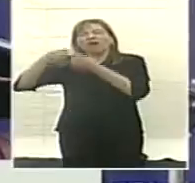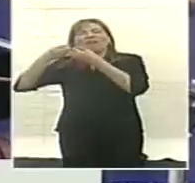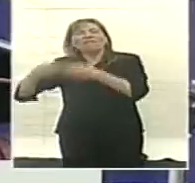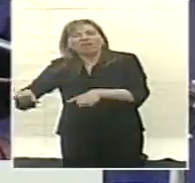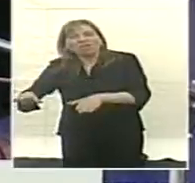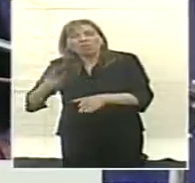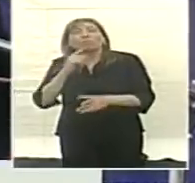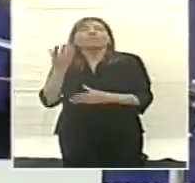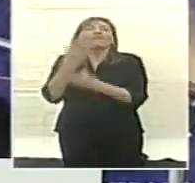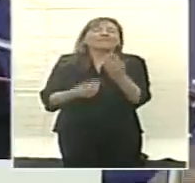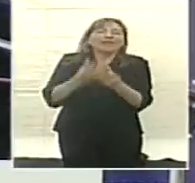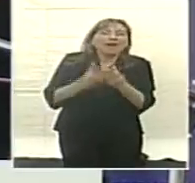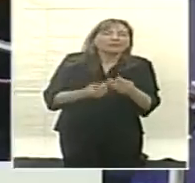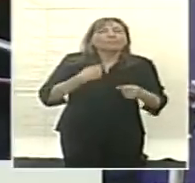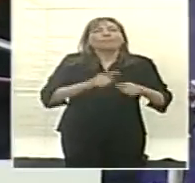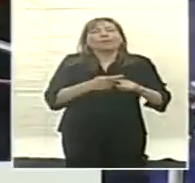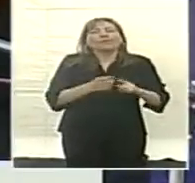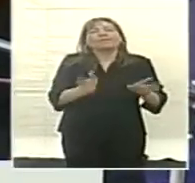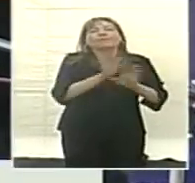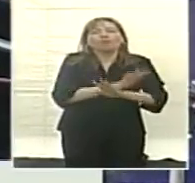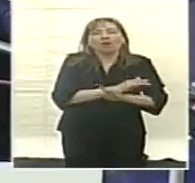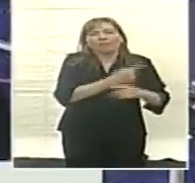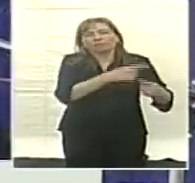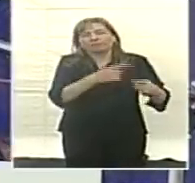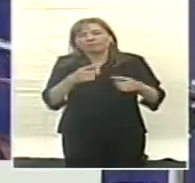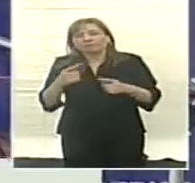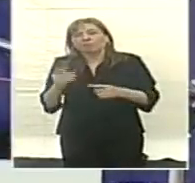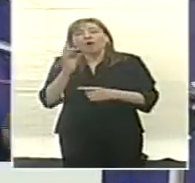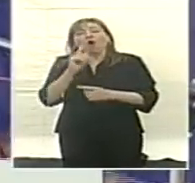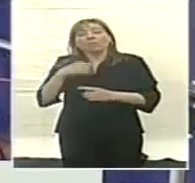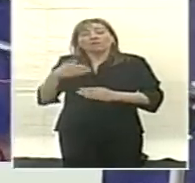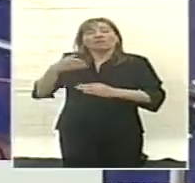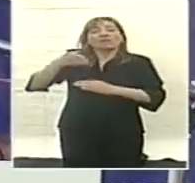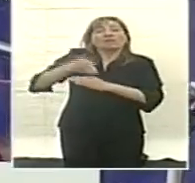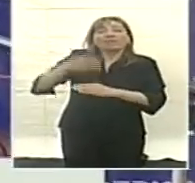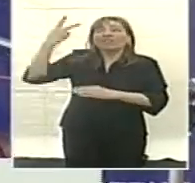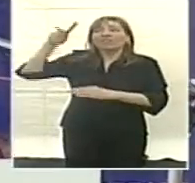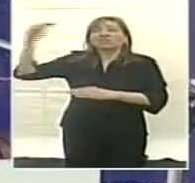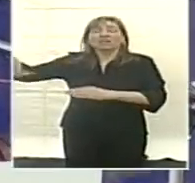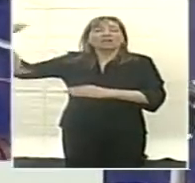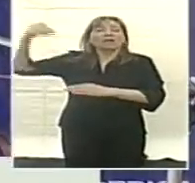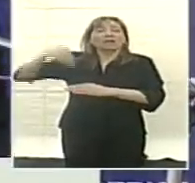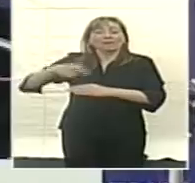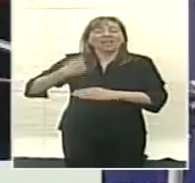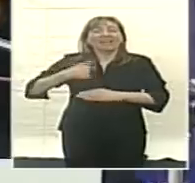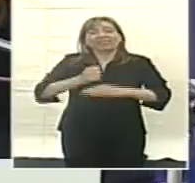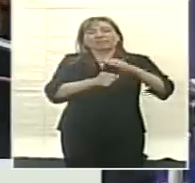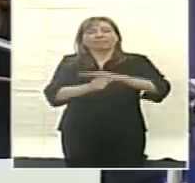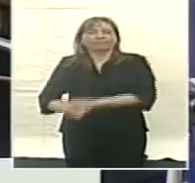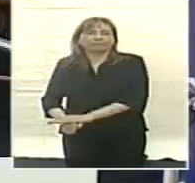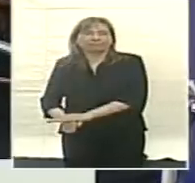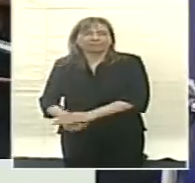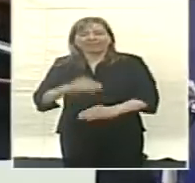de equivocaciones, o de malas políticas, o también de injerencias externas para que Argentina no tenga